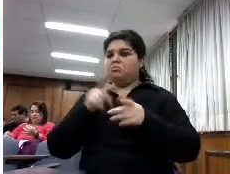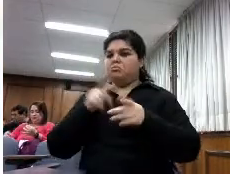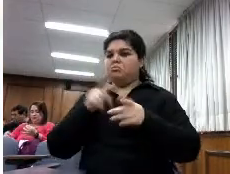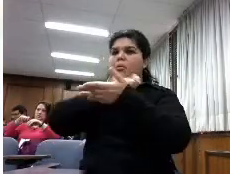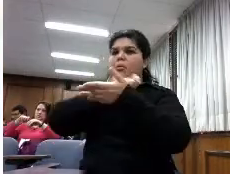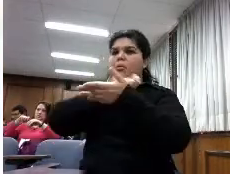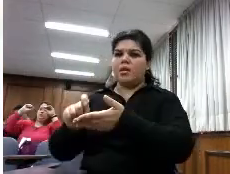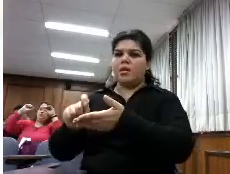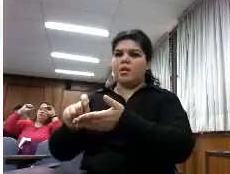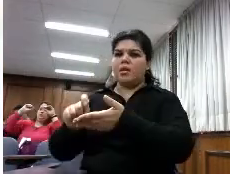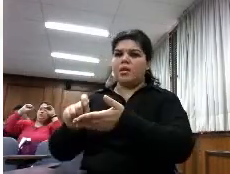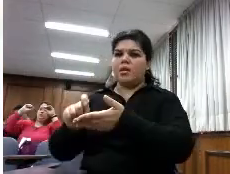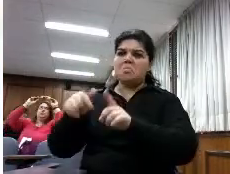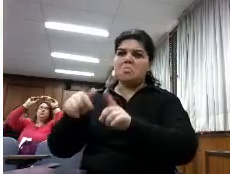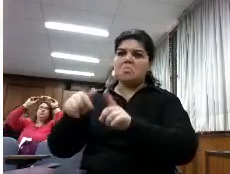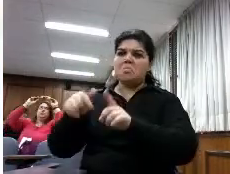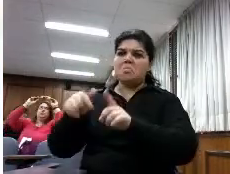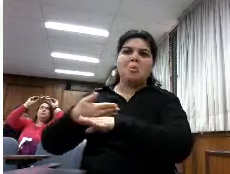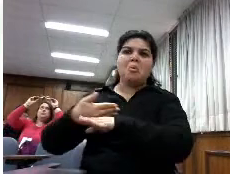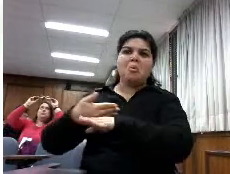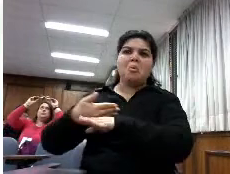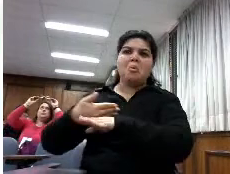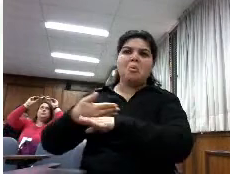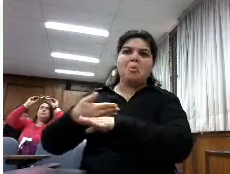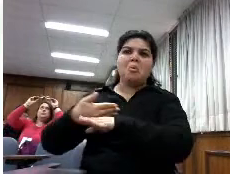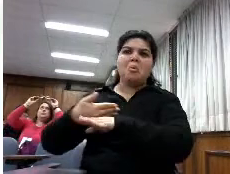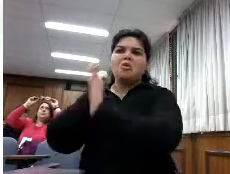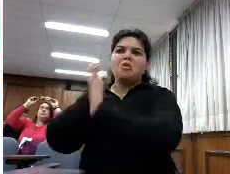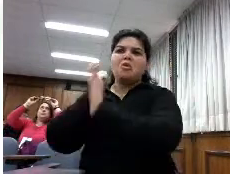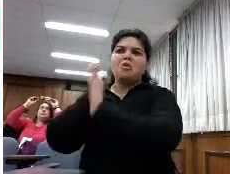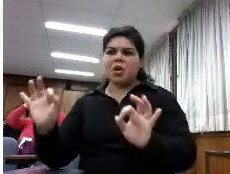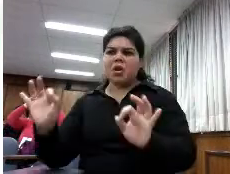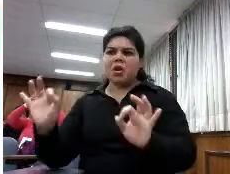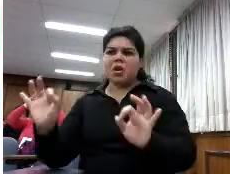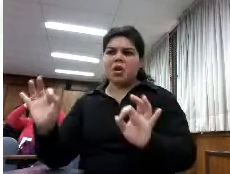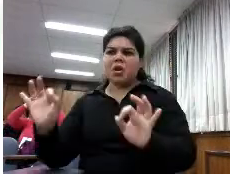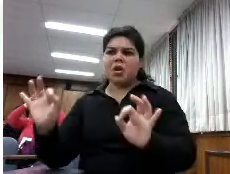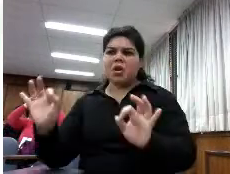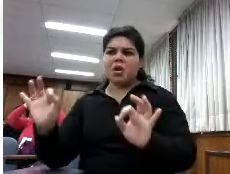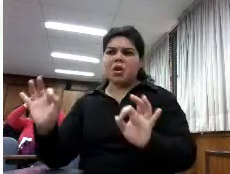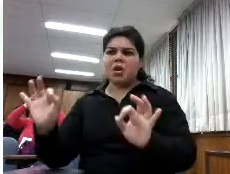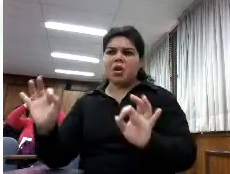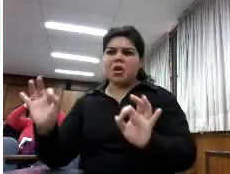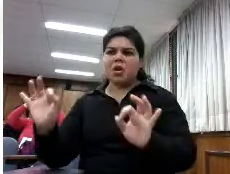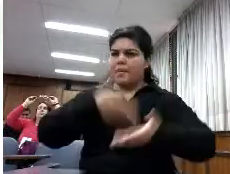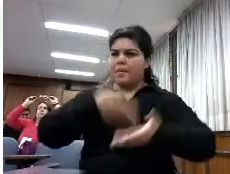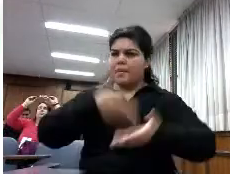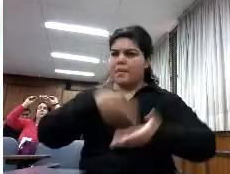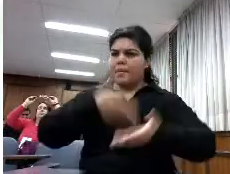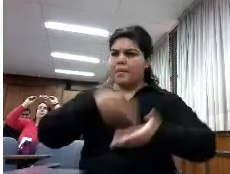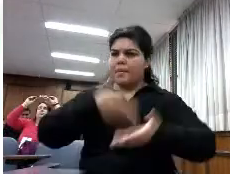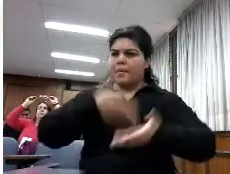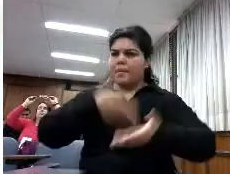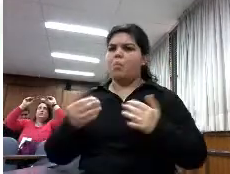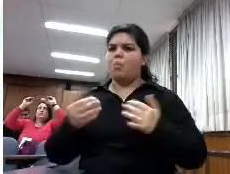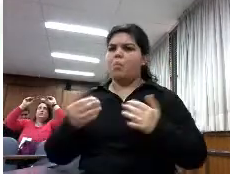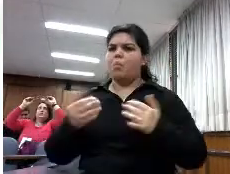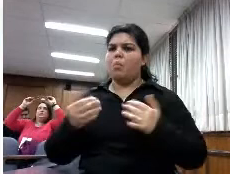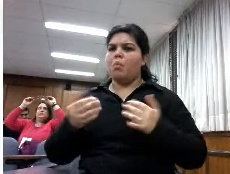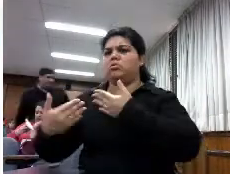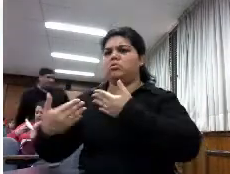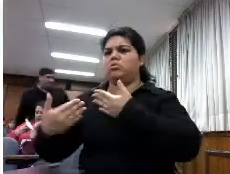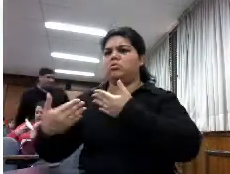lectores que los podemos compartir en redes sociales que podemos discutir sobre eso esa es la gran ventaja competitiva que tiene la lectura